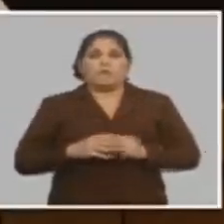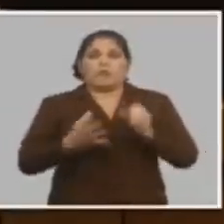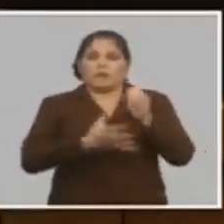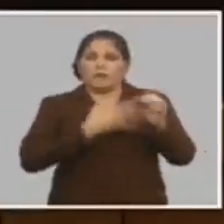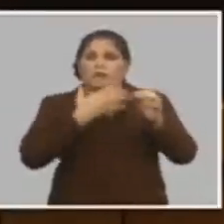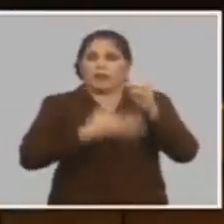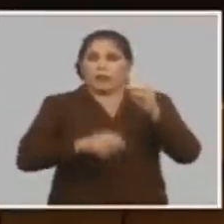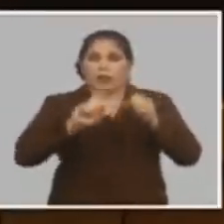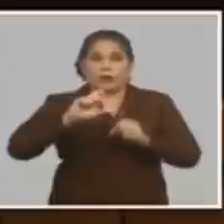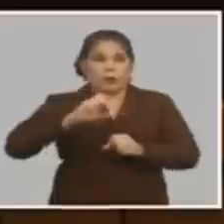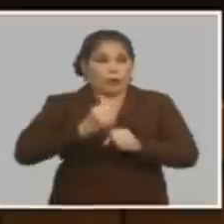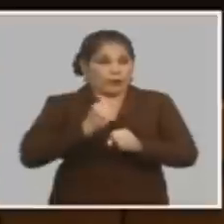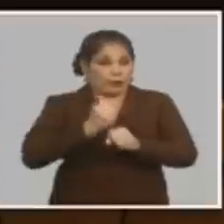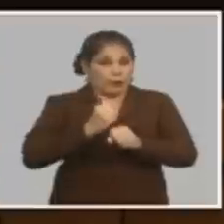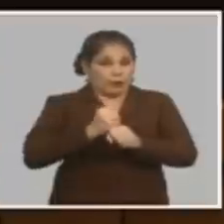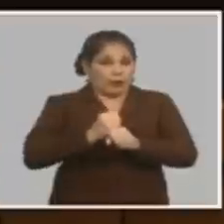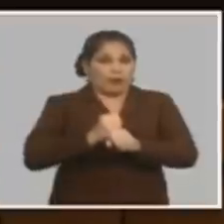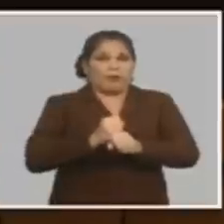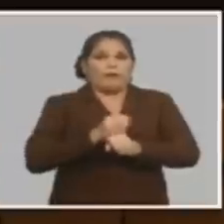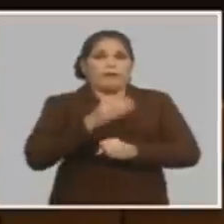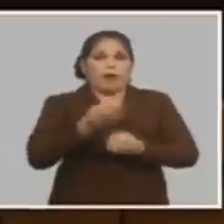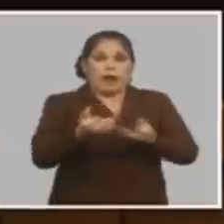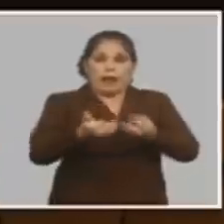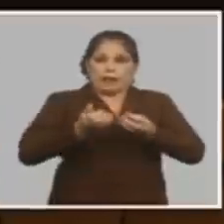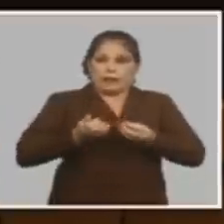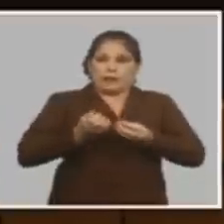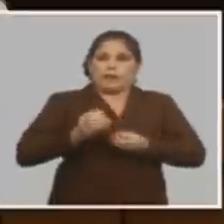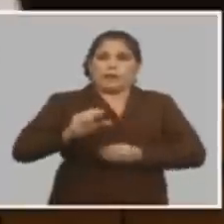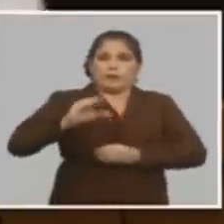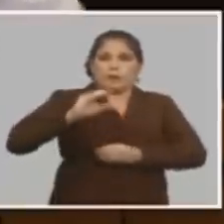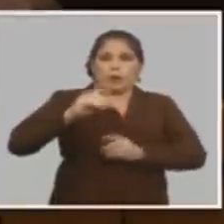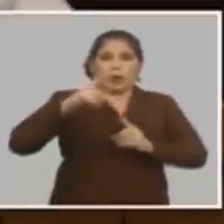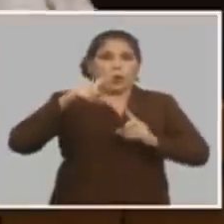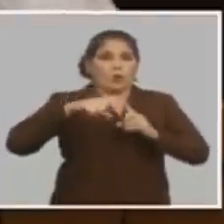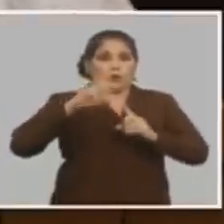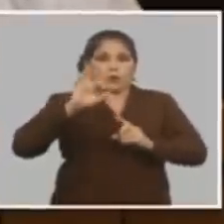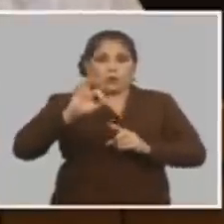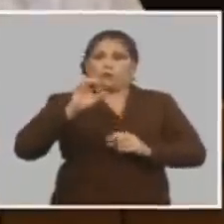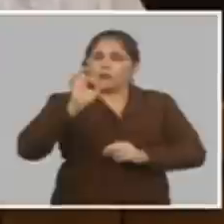verdad que los trabajadores por cuenta propia van a recibir crecimiento de costo